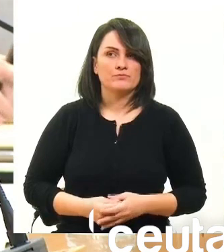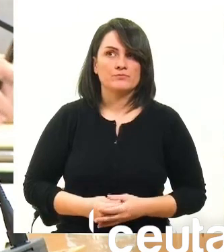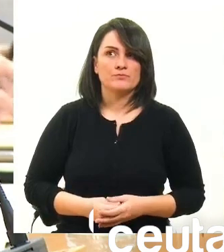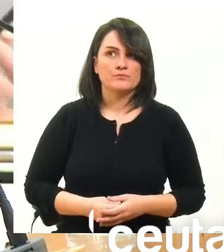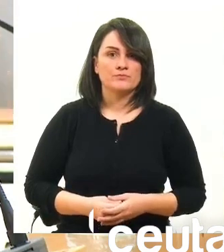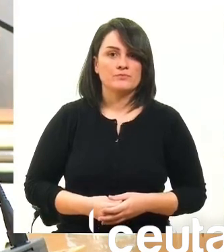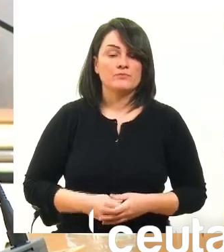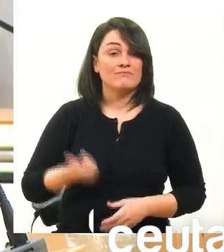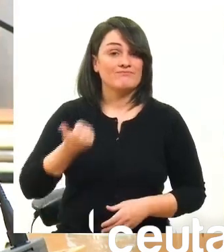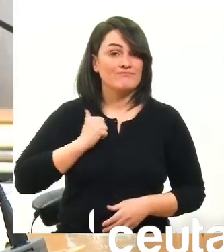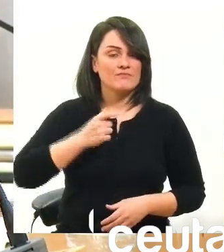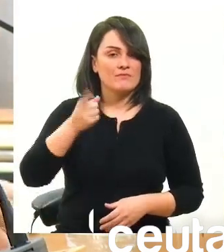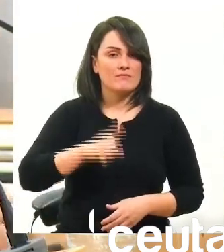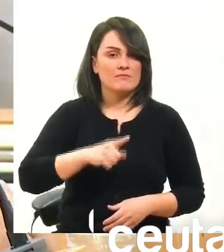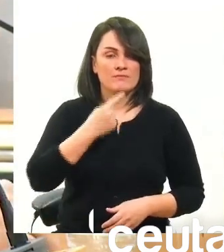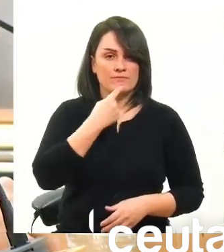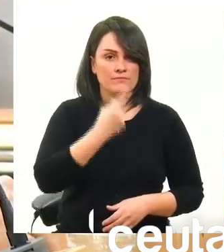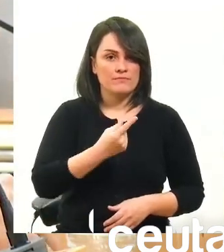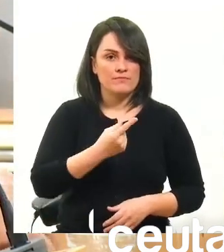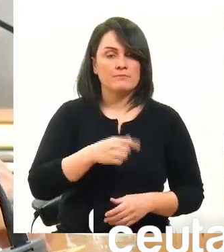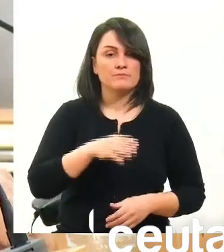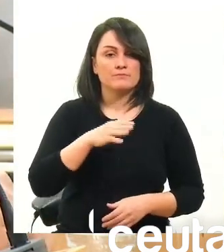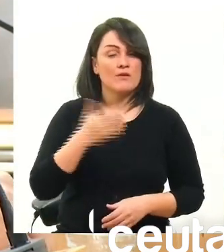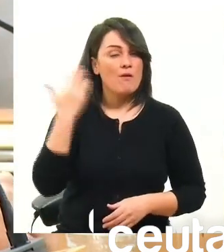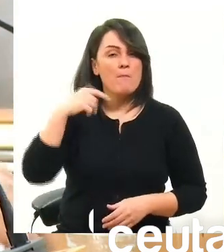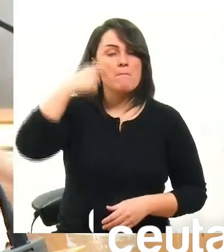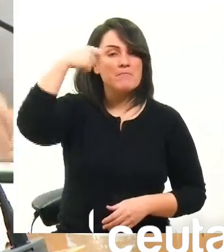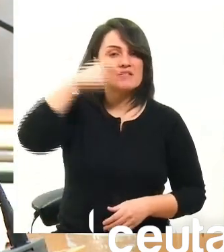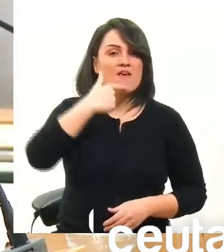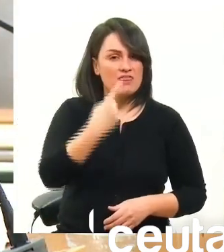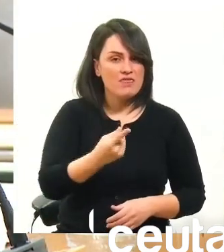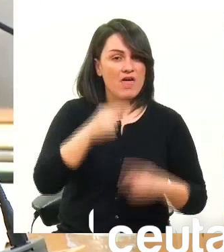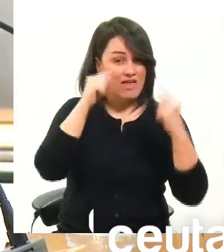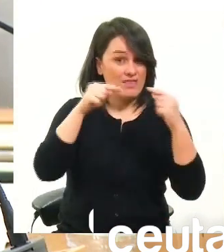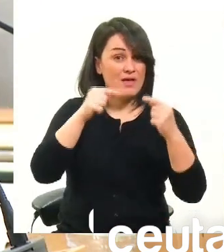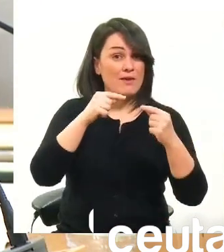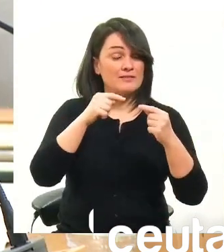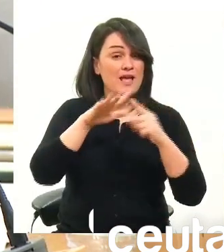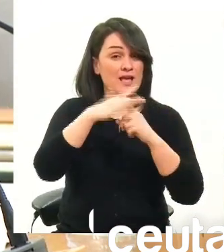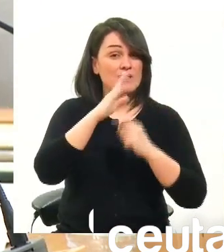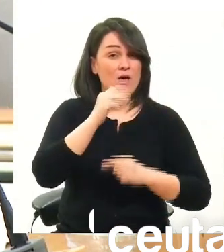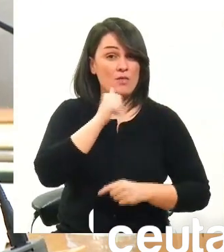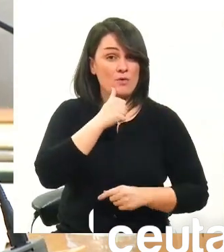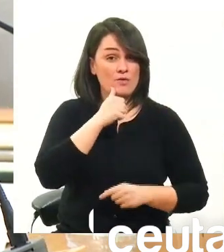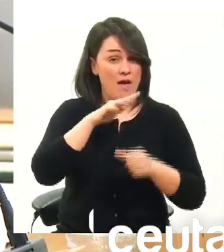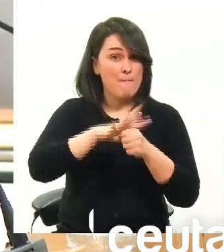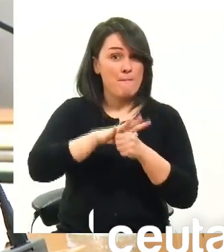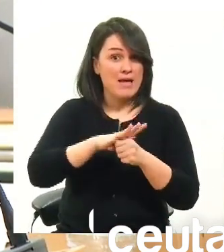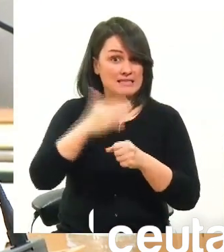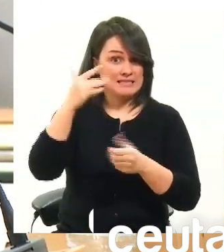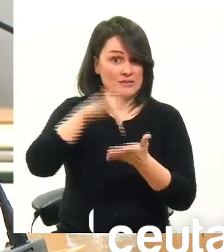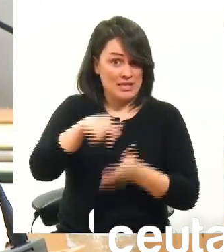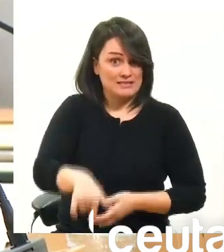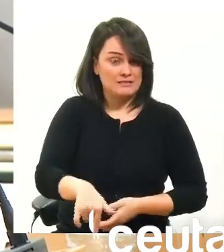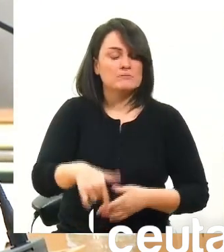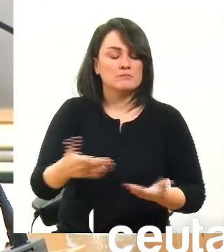aprovechar para comentar lo que dijo el presidente de la ciudad en el debate del martes en el